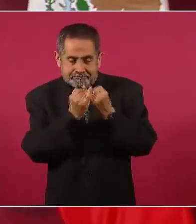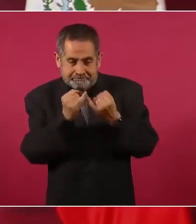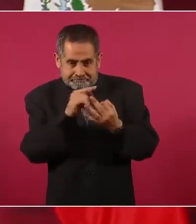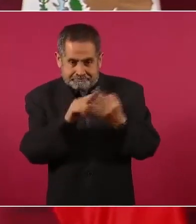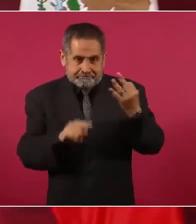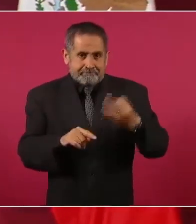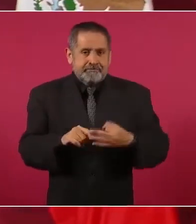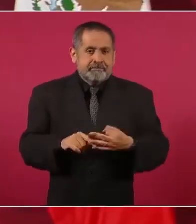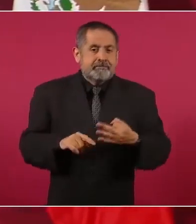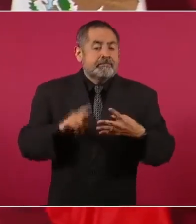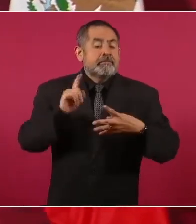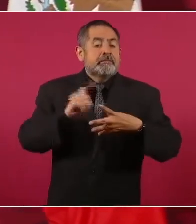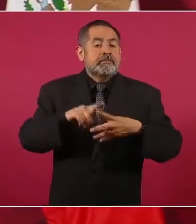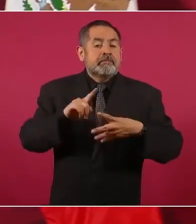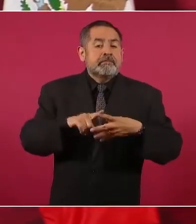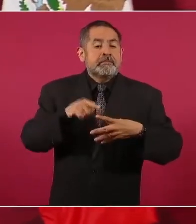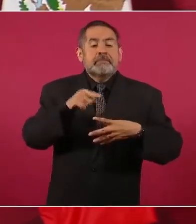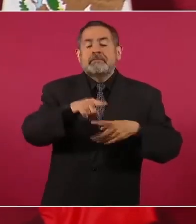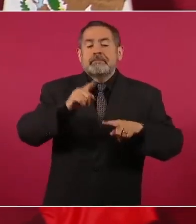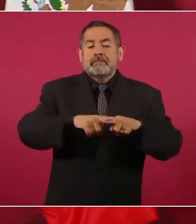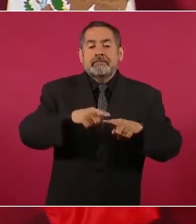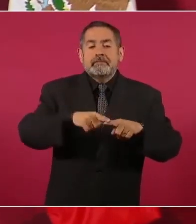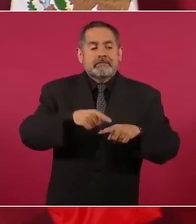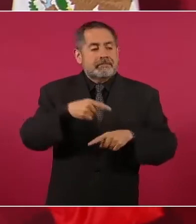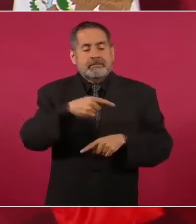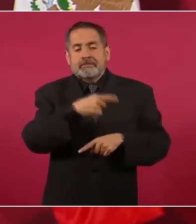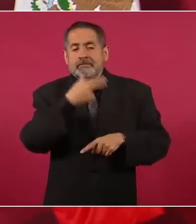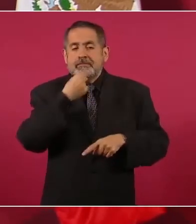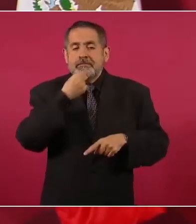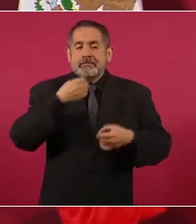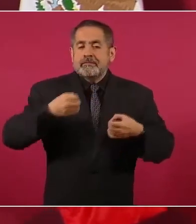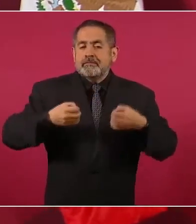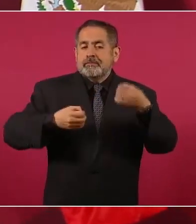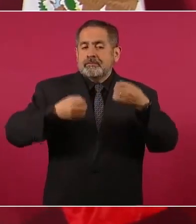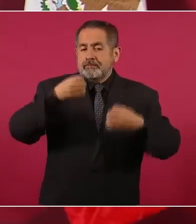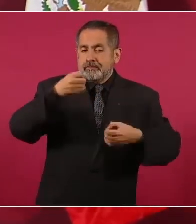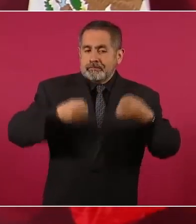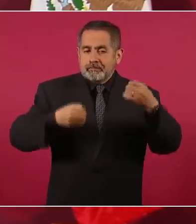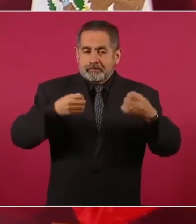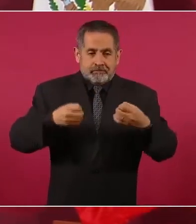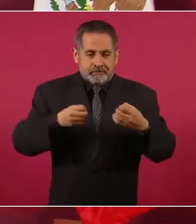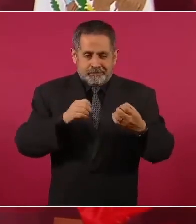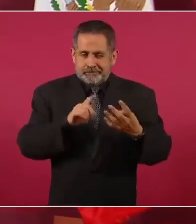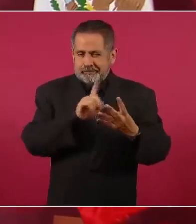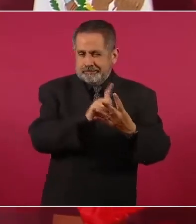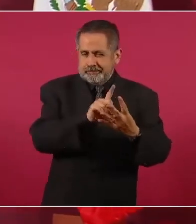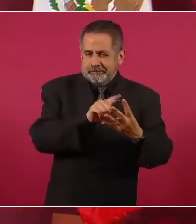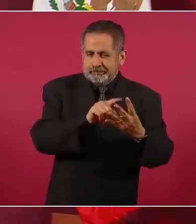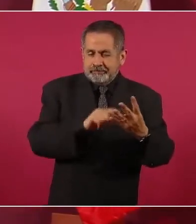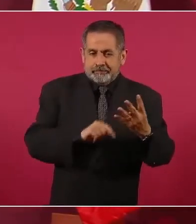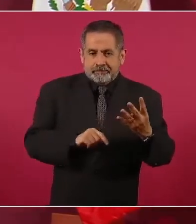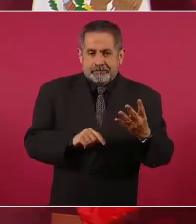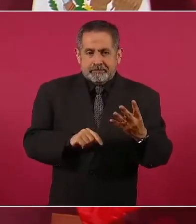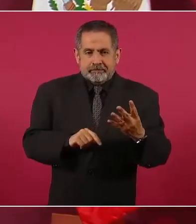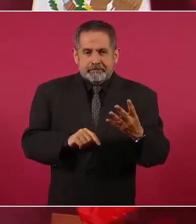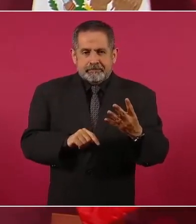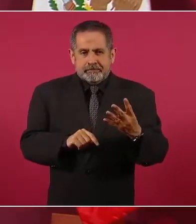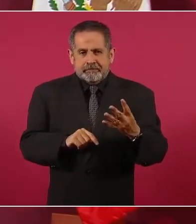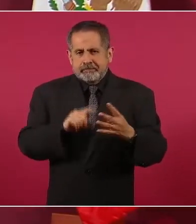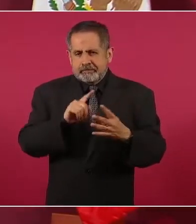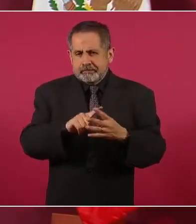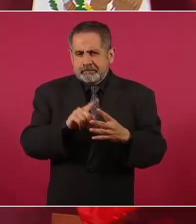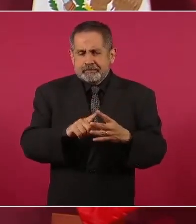Y el juez que tuvo que ver,